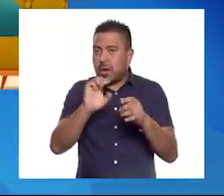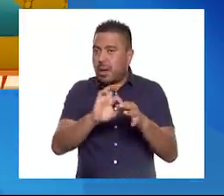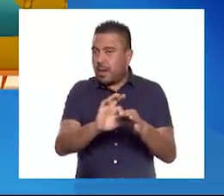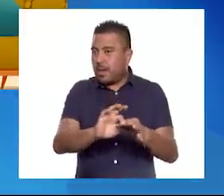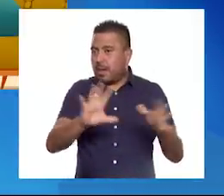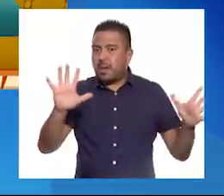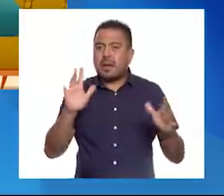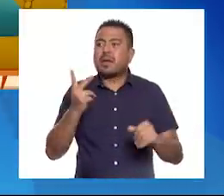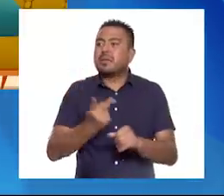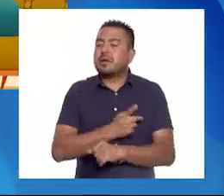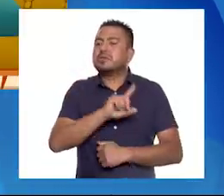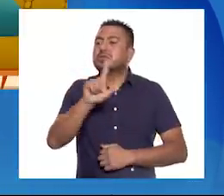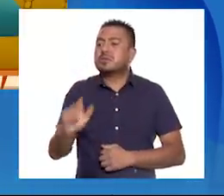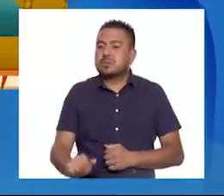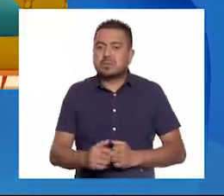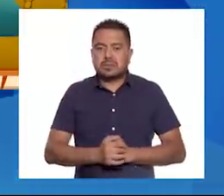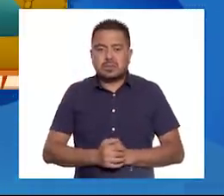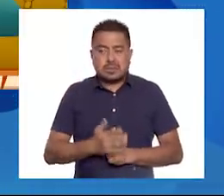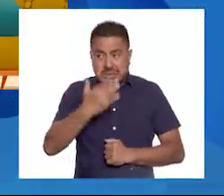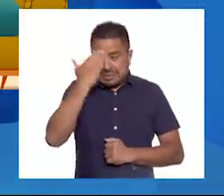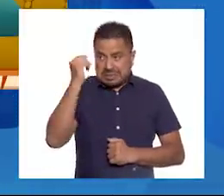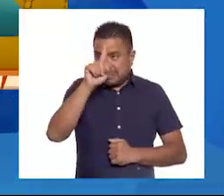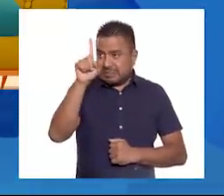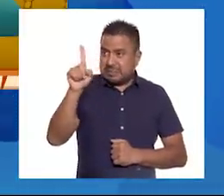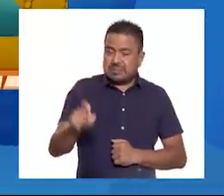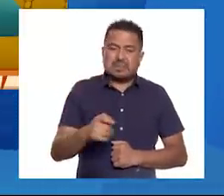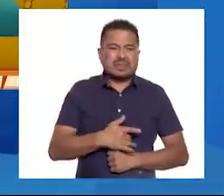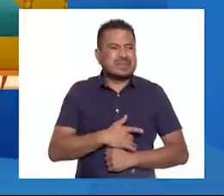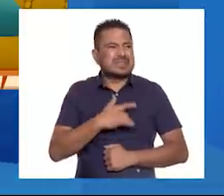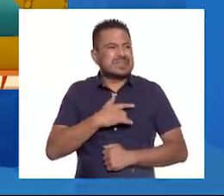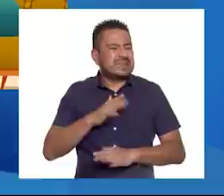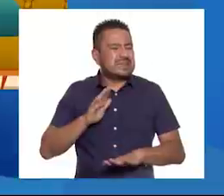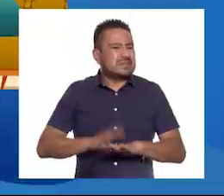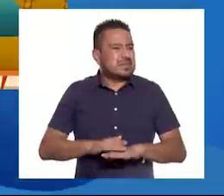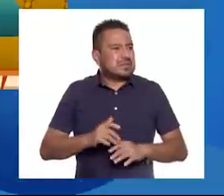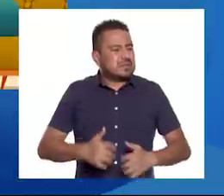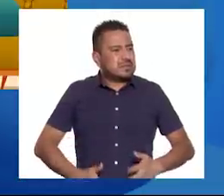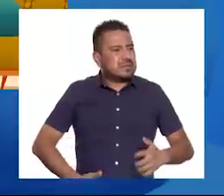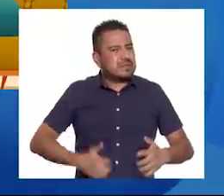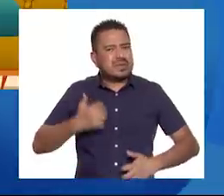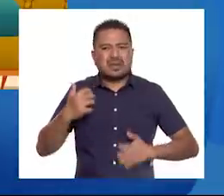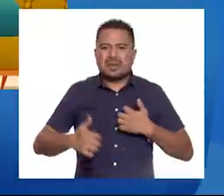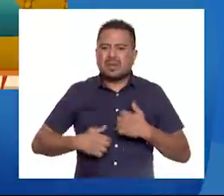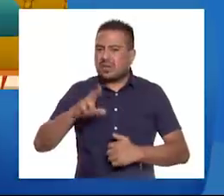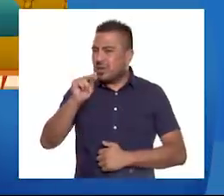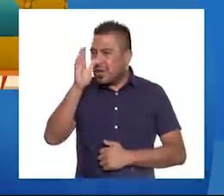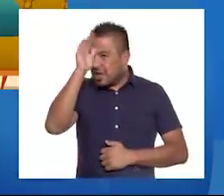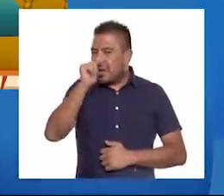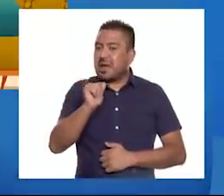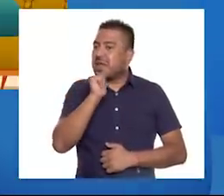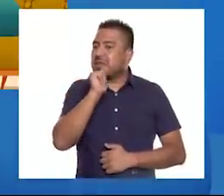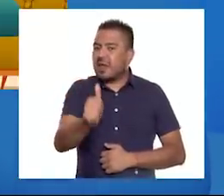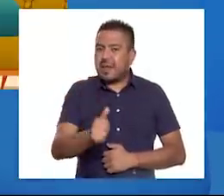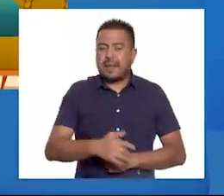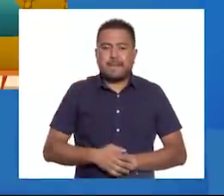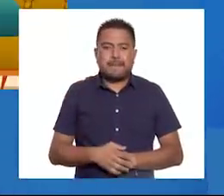¿Qué pasó después? No lo sé. Sentía tanta ira que no me acuerdo de nada.